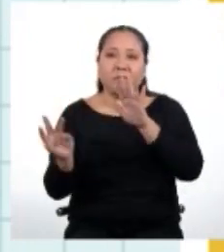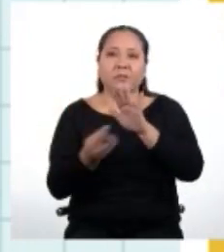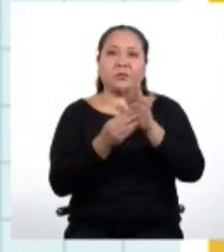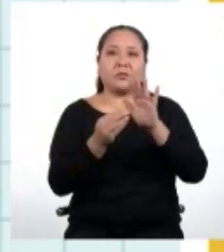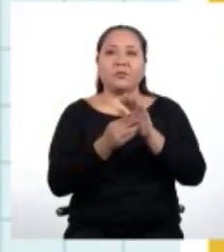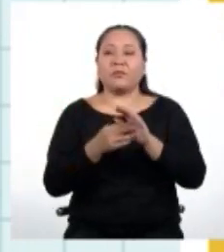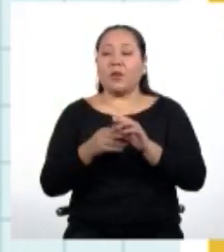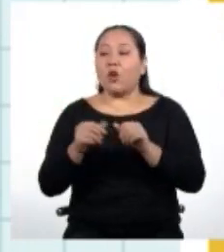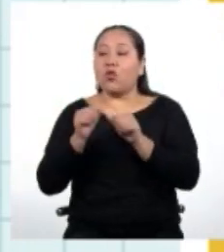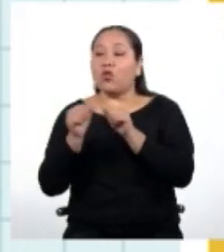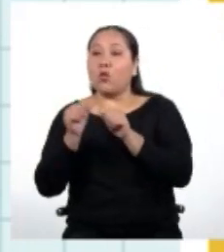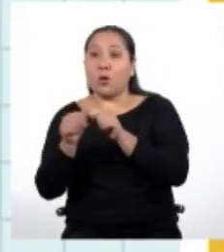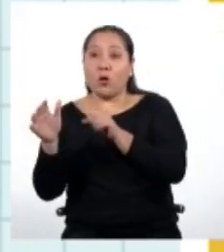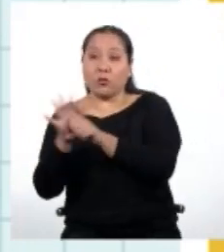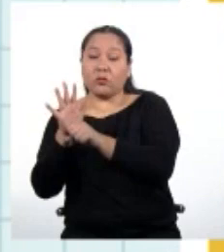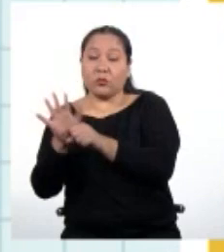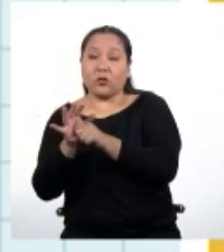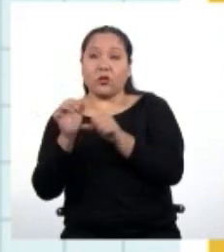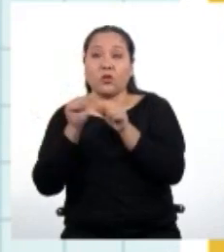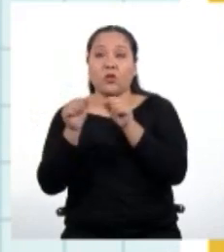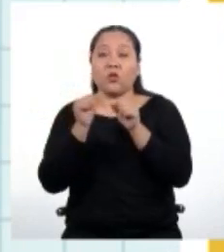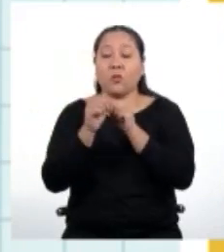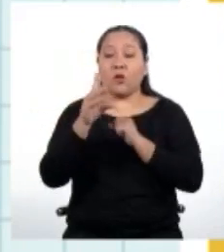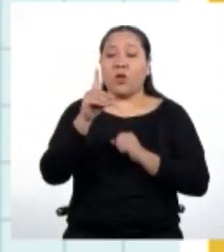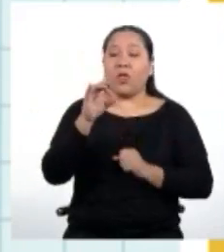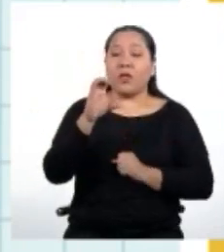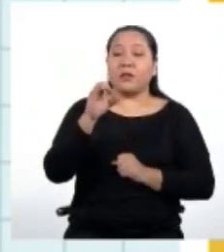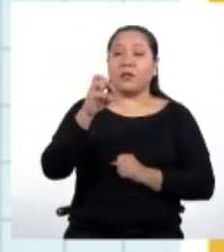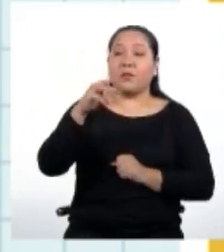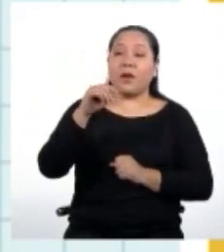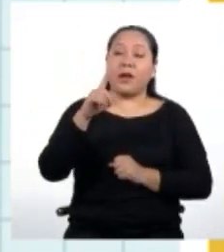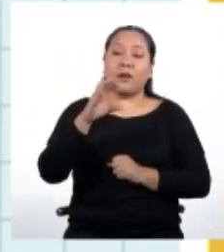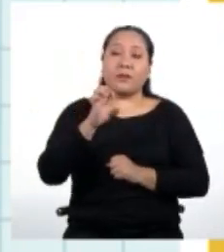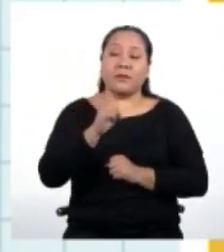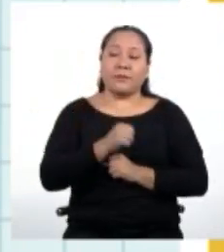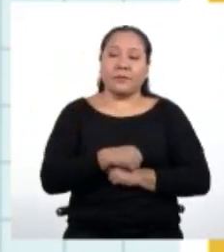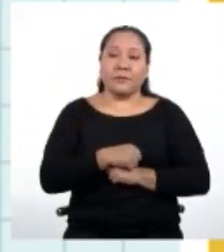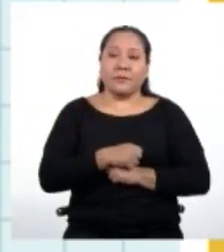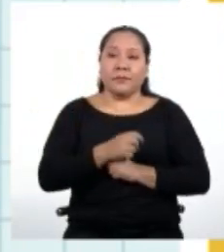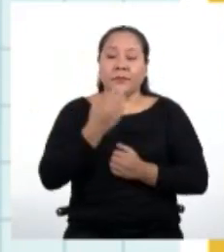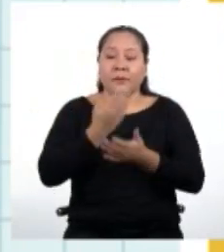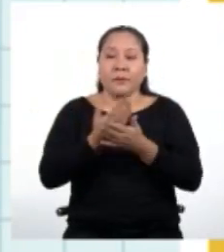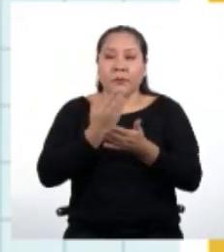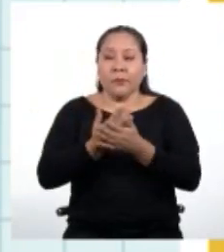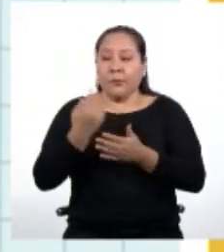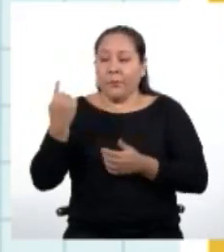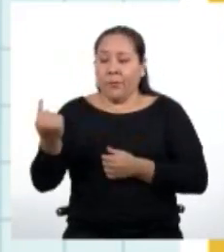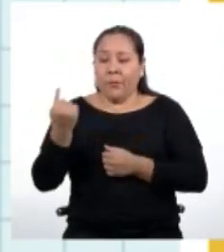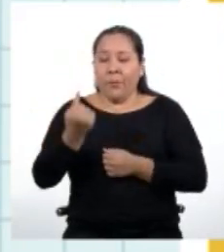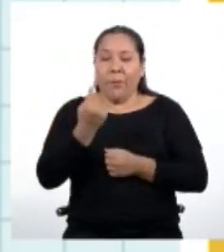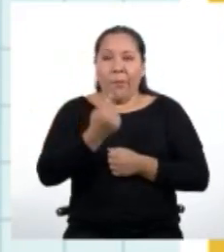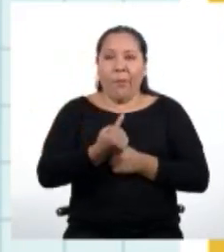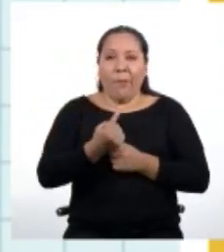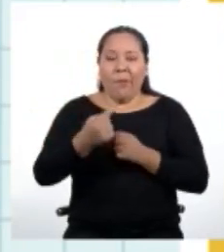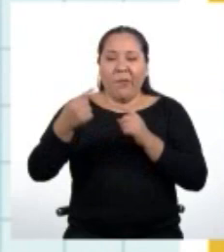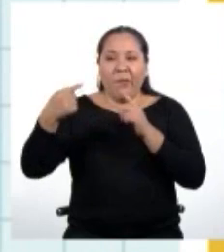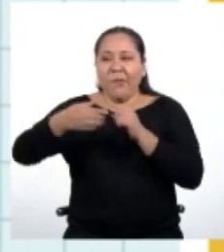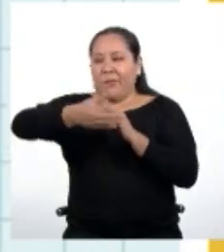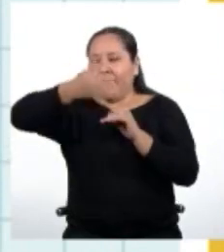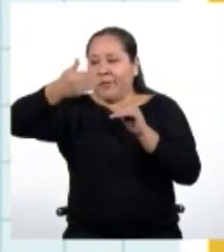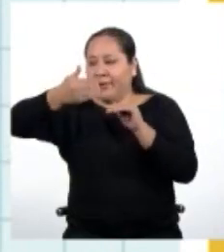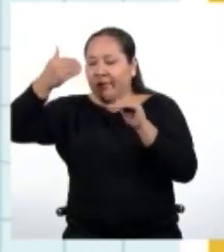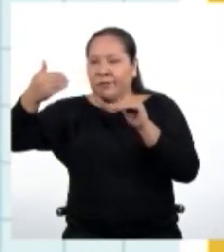por números enteros y también por números decimales. Verificamos si cada término se puede obtener del anterior,